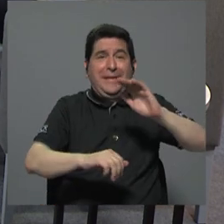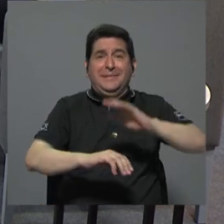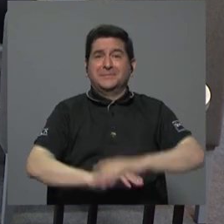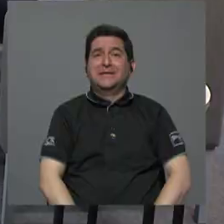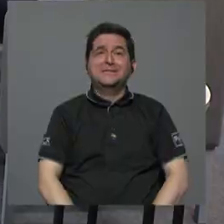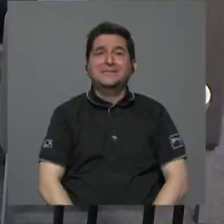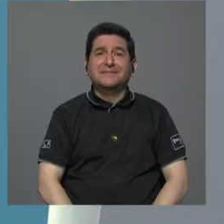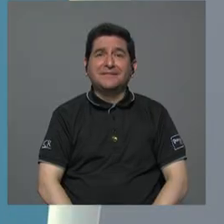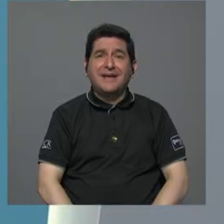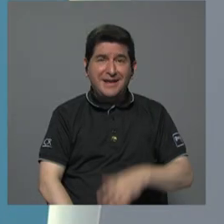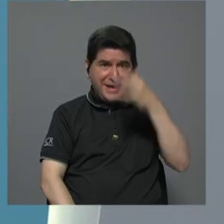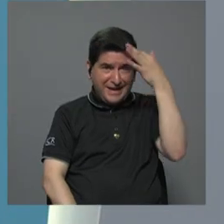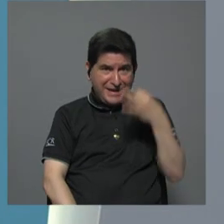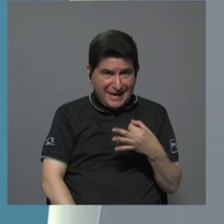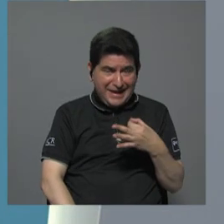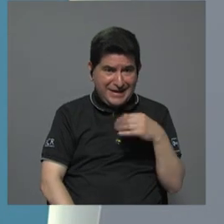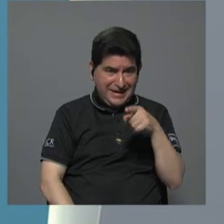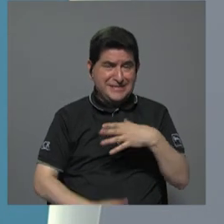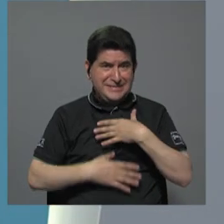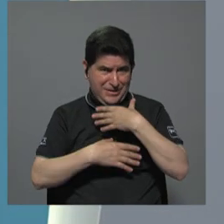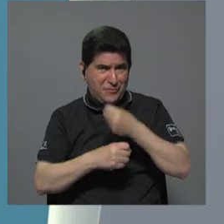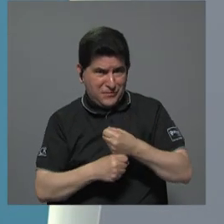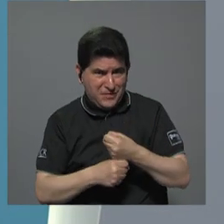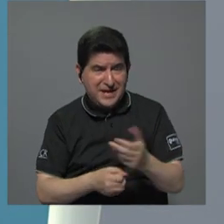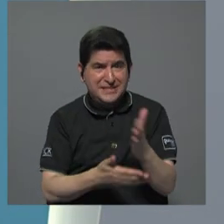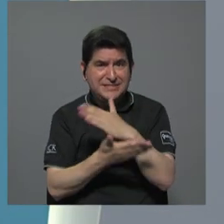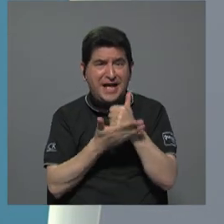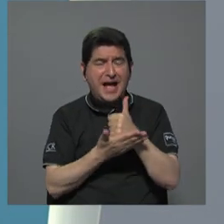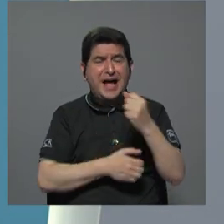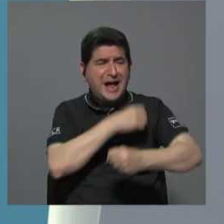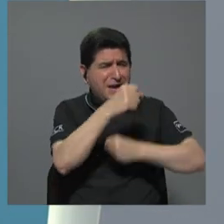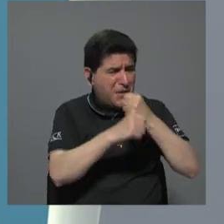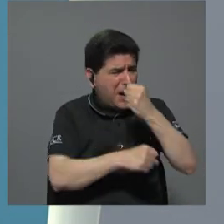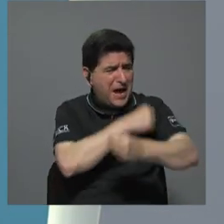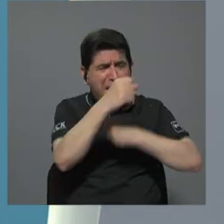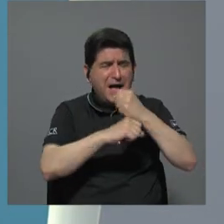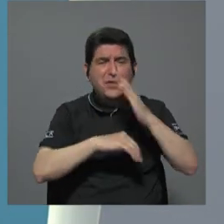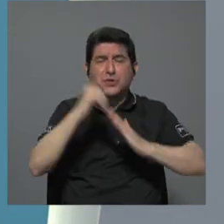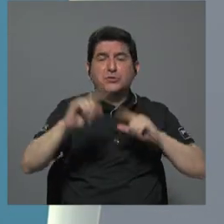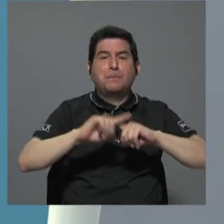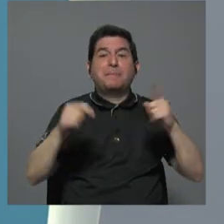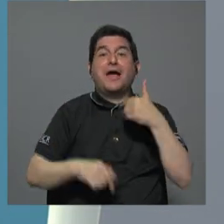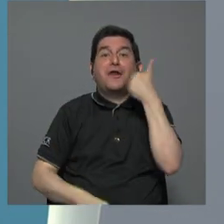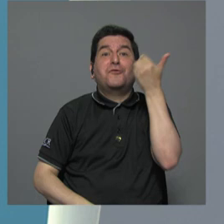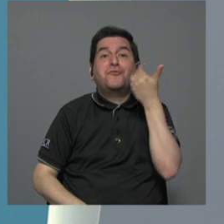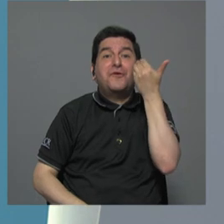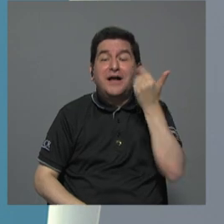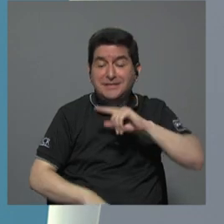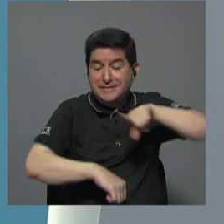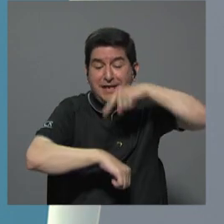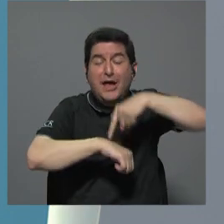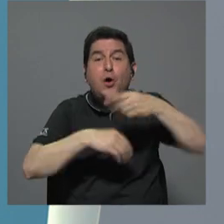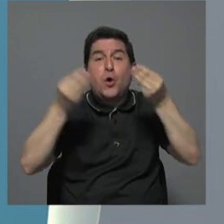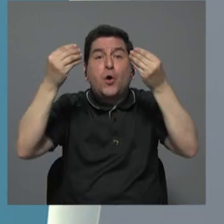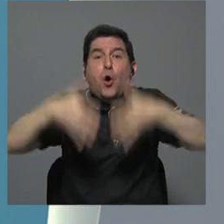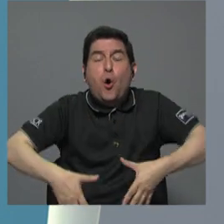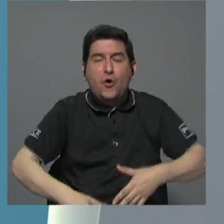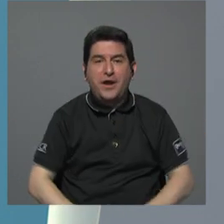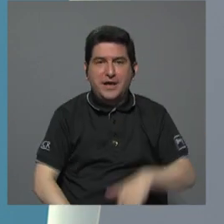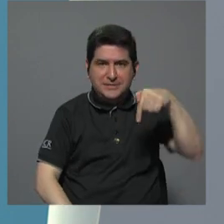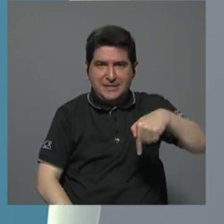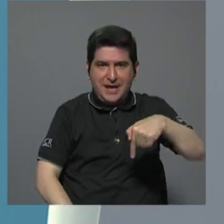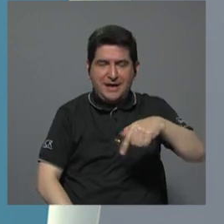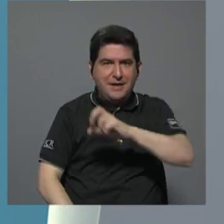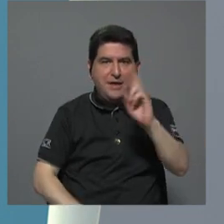la credibilidad desgraciadamente es algo que se duran años en construir y se pierde muy fácil en horas se pierde y aquí yo creo que el